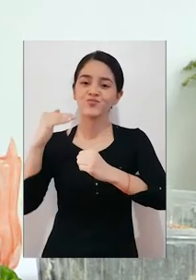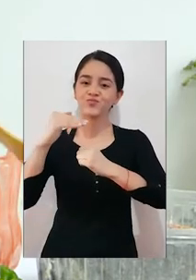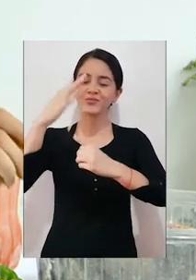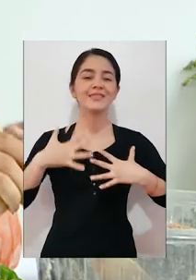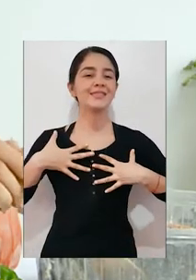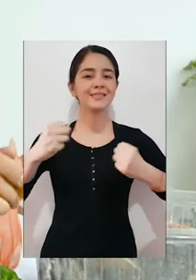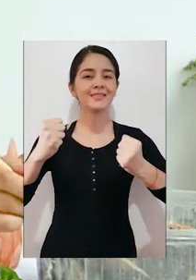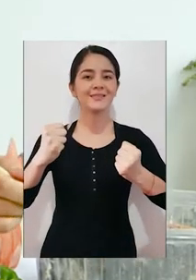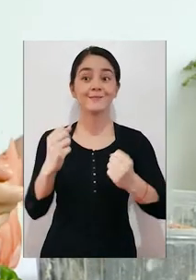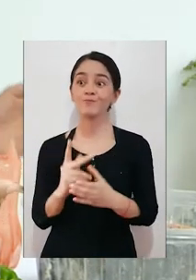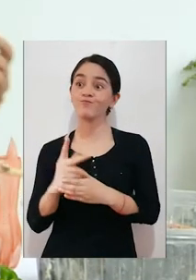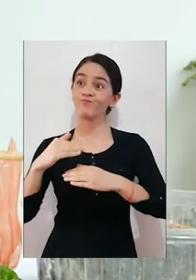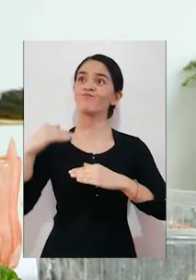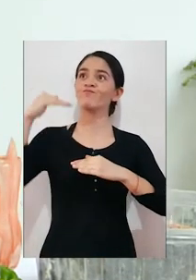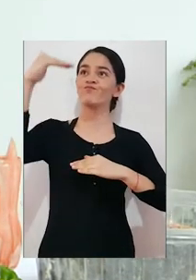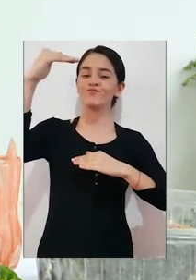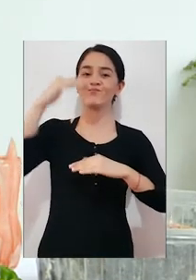saludables y más grandes